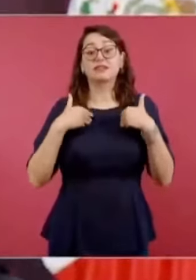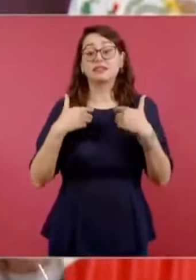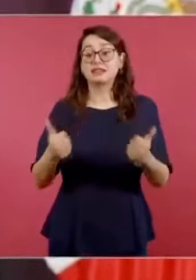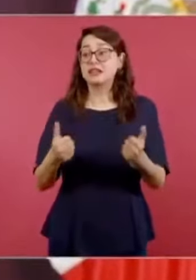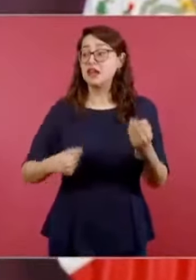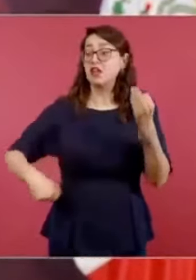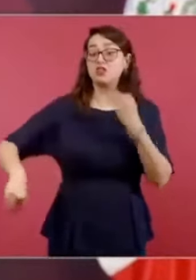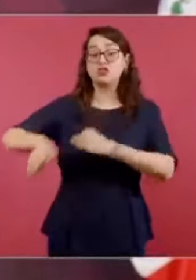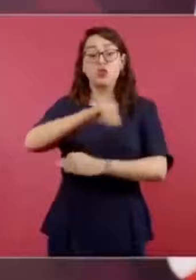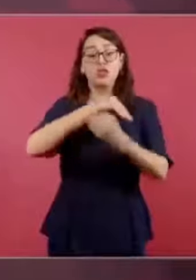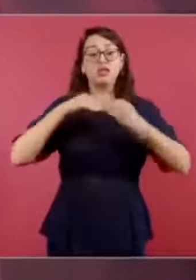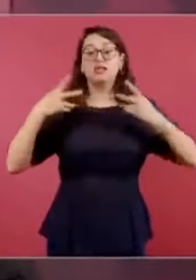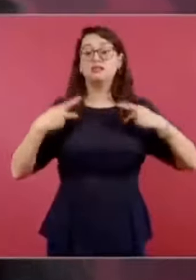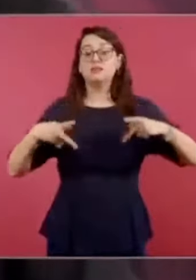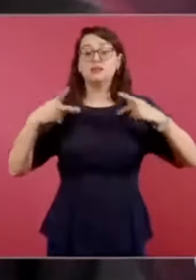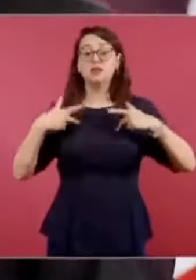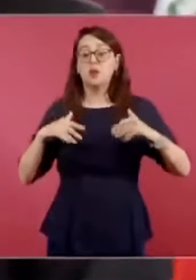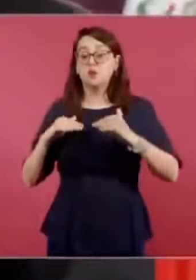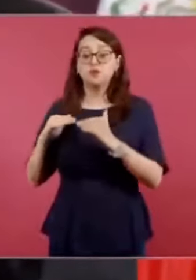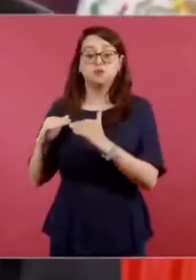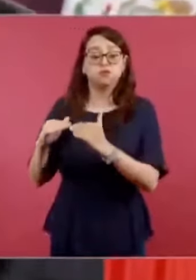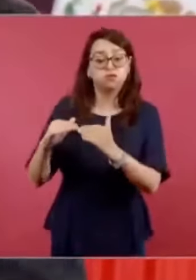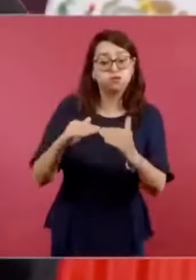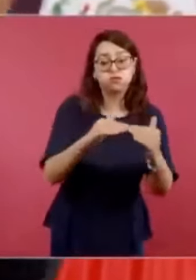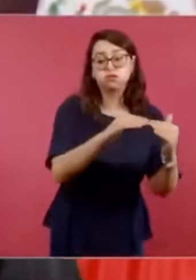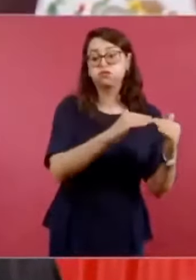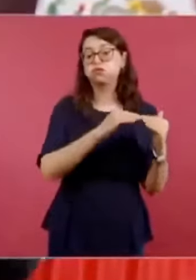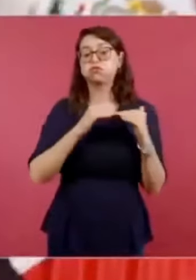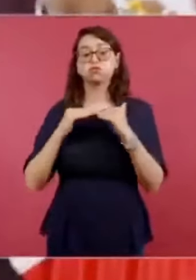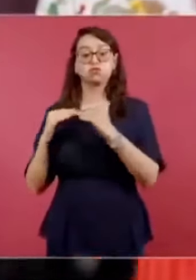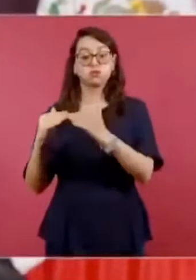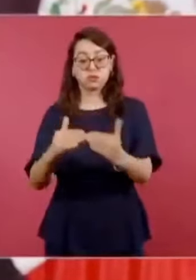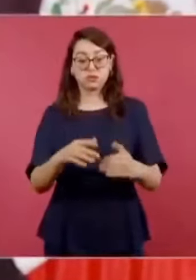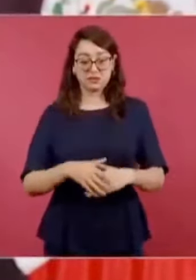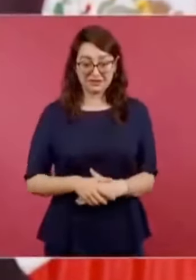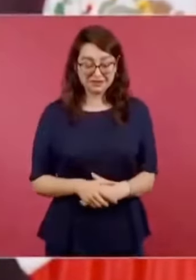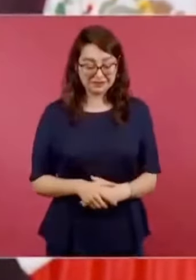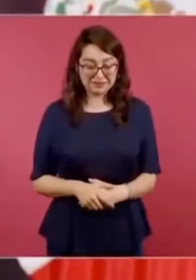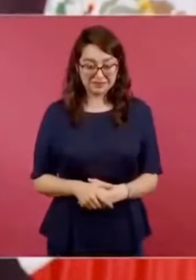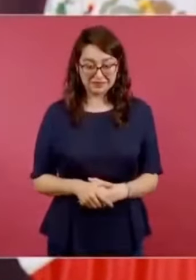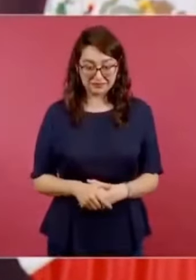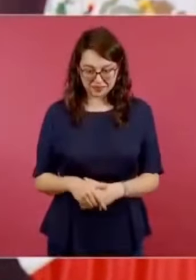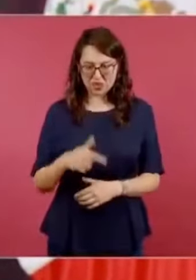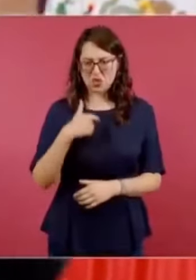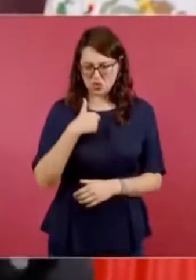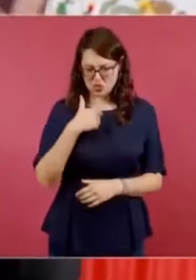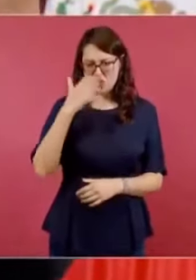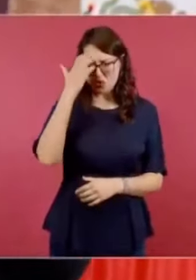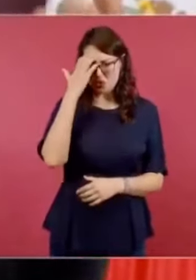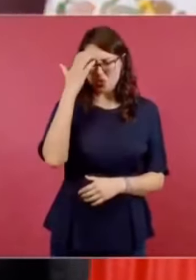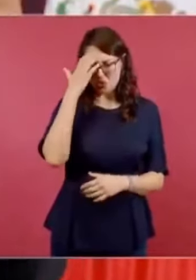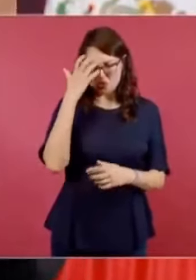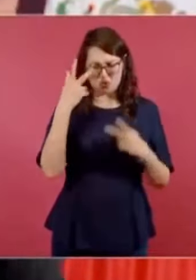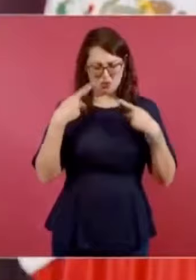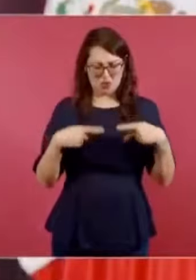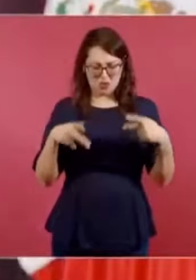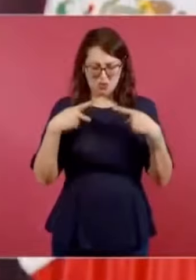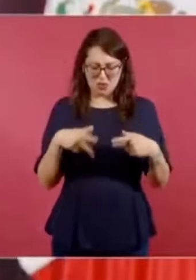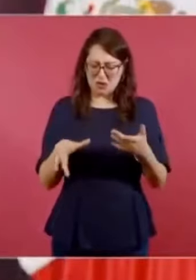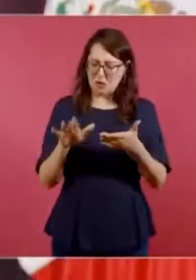Yo conozco gente humilde, humilde, humilde. Bueno, aquí he dicho que quienes más me han